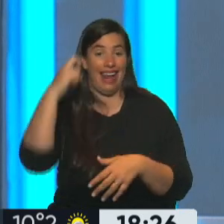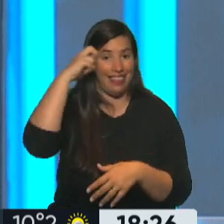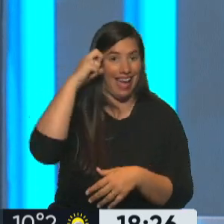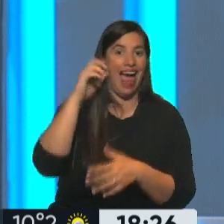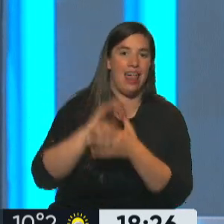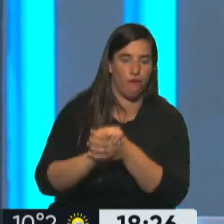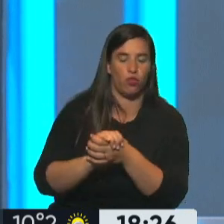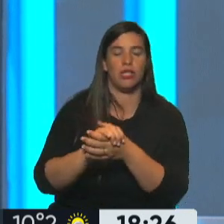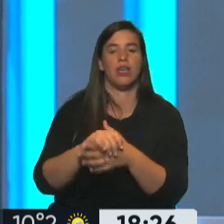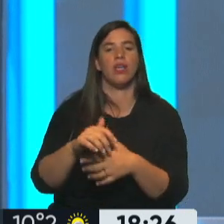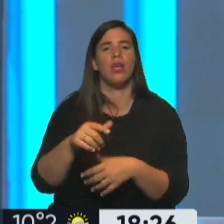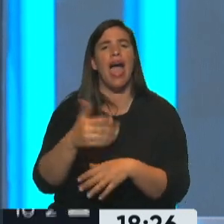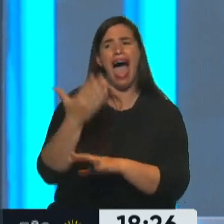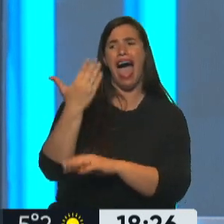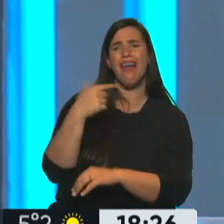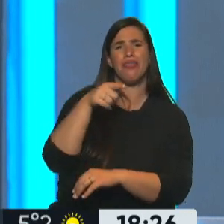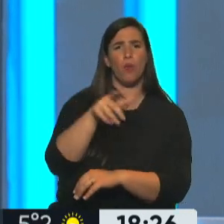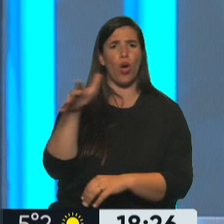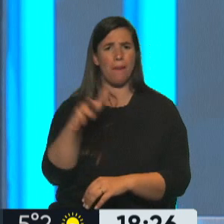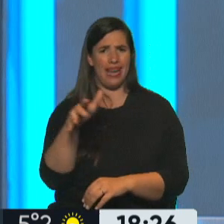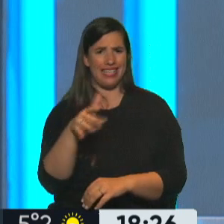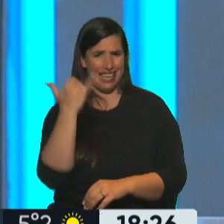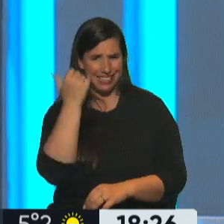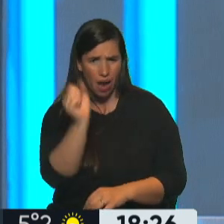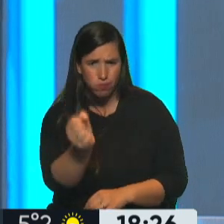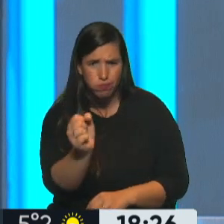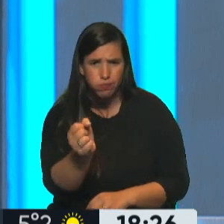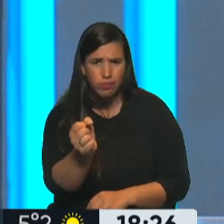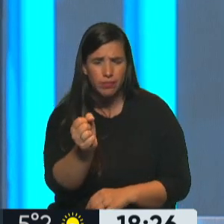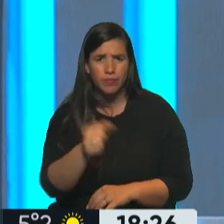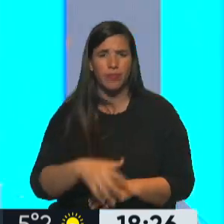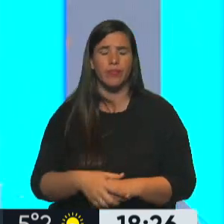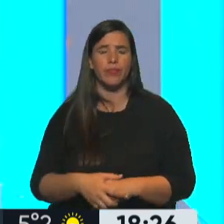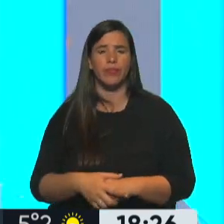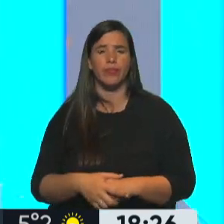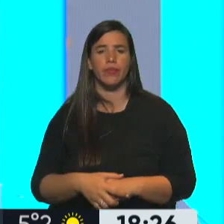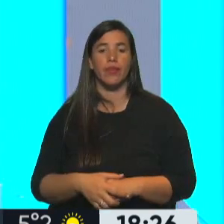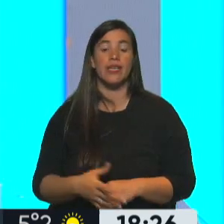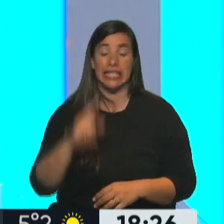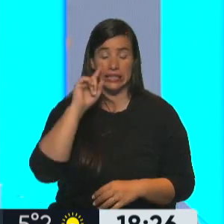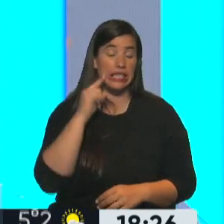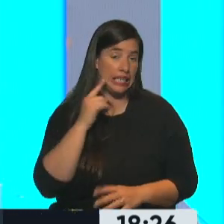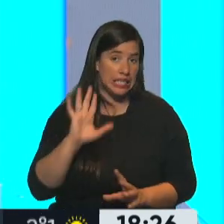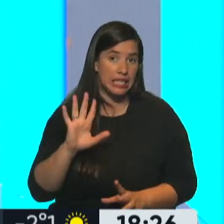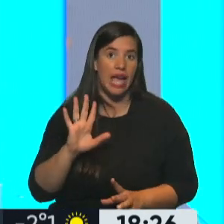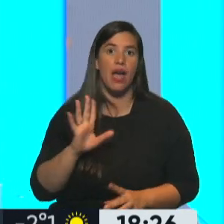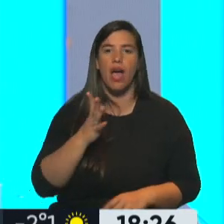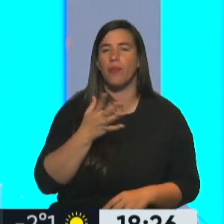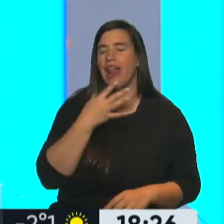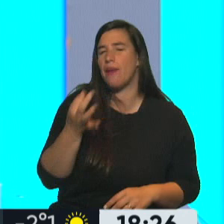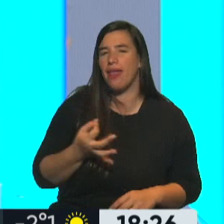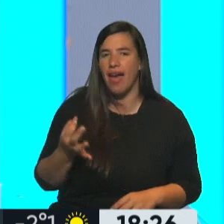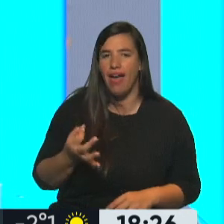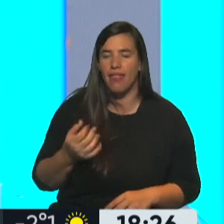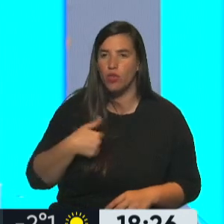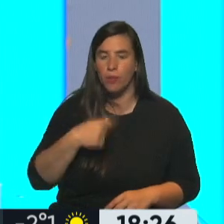episodio de estos a propósito de tus exposiciones públicas? Es muy triste porque en realidad lo que despiertan las alarmas